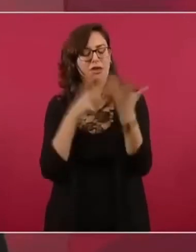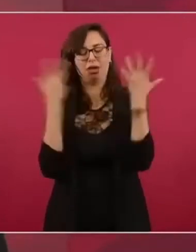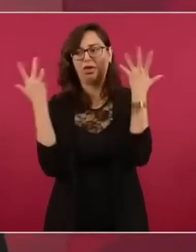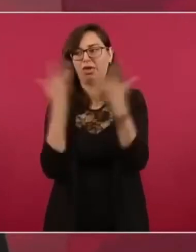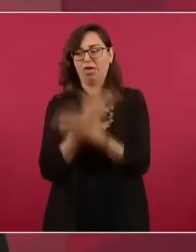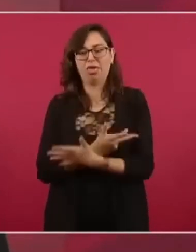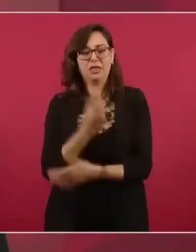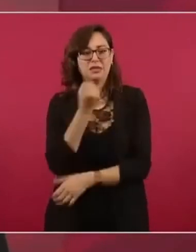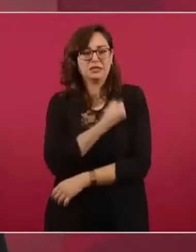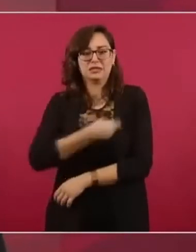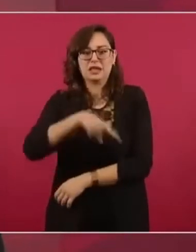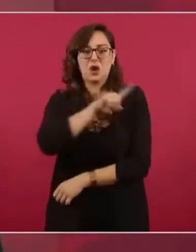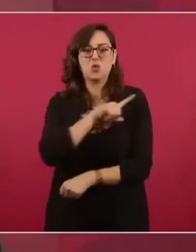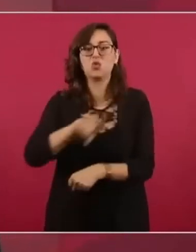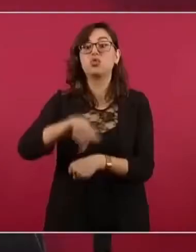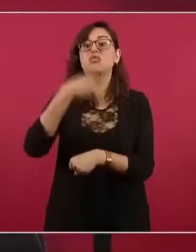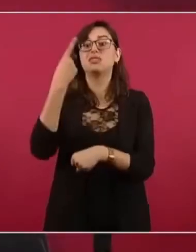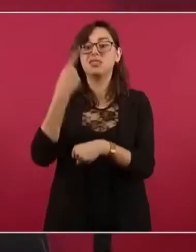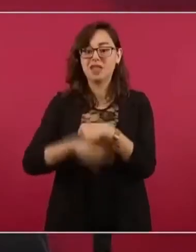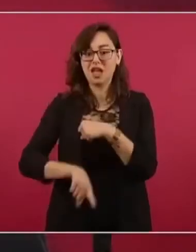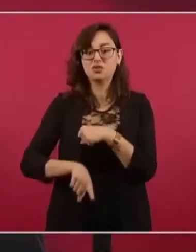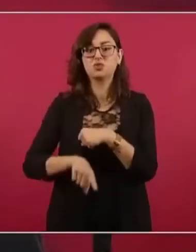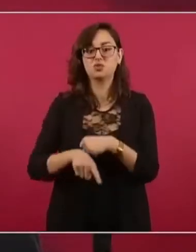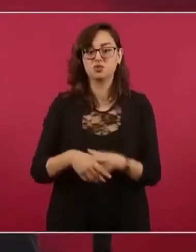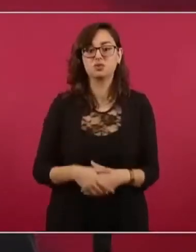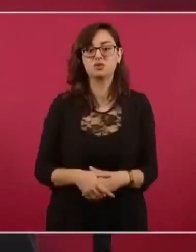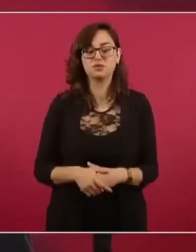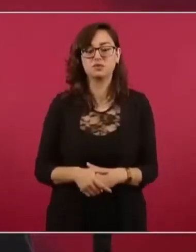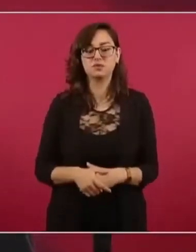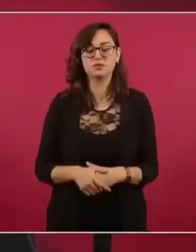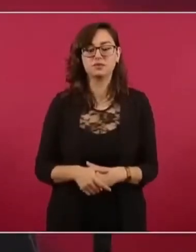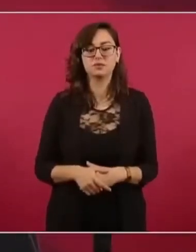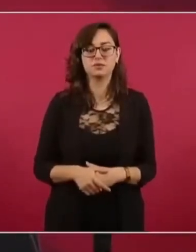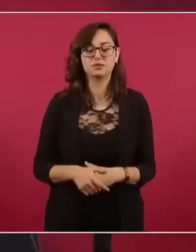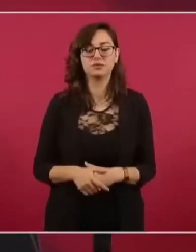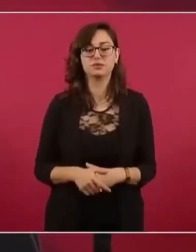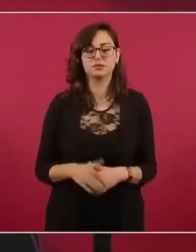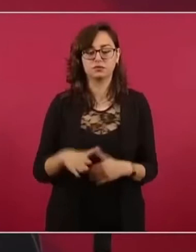la salud, entonces vamos a presentarlo,